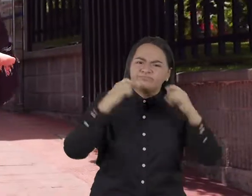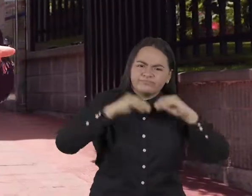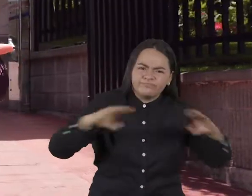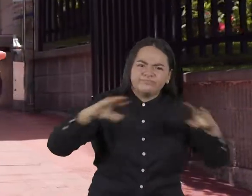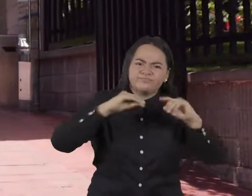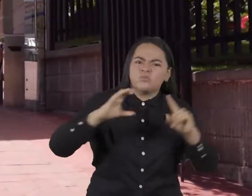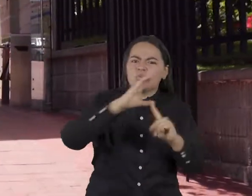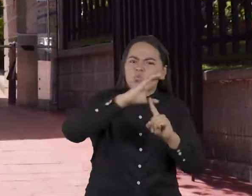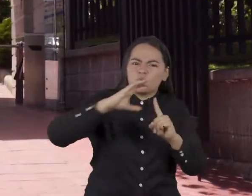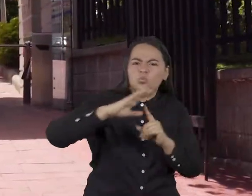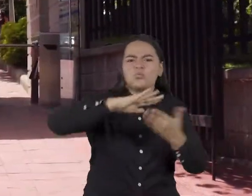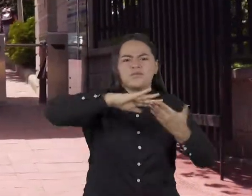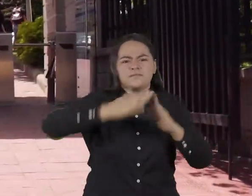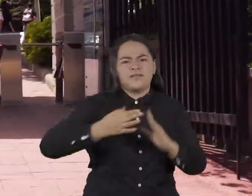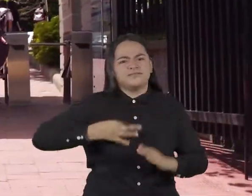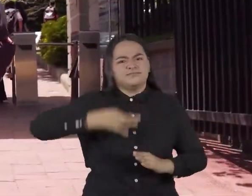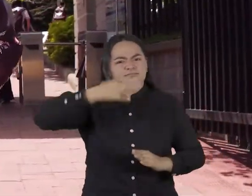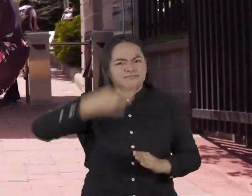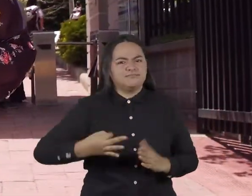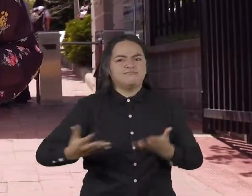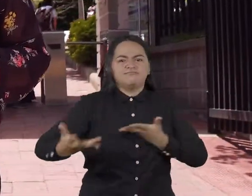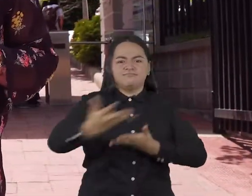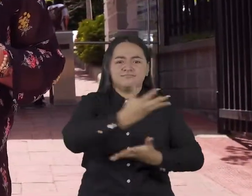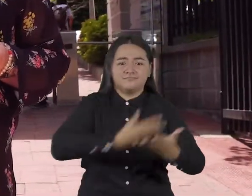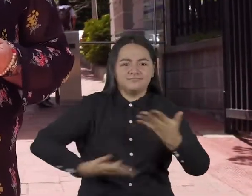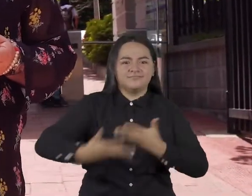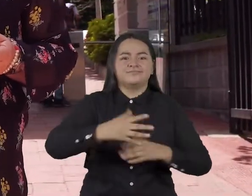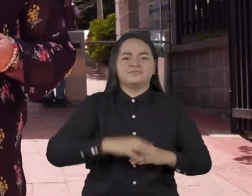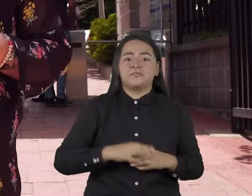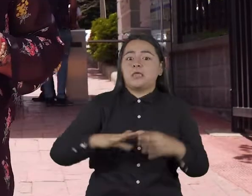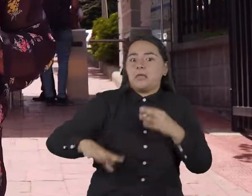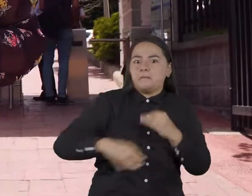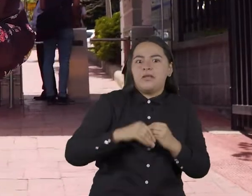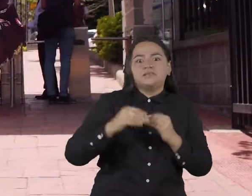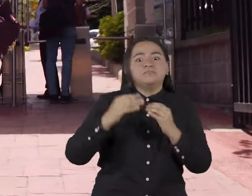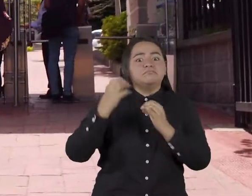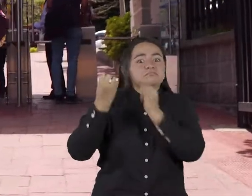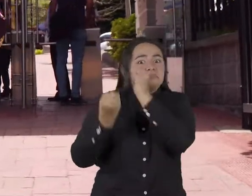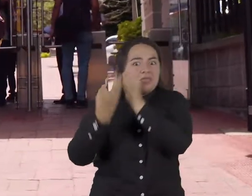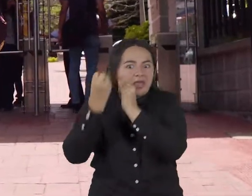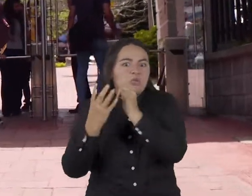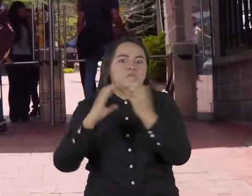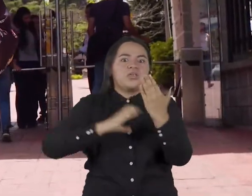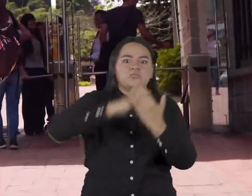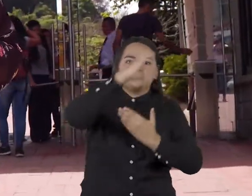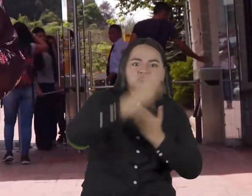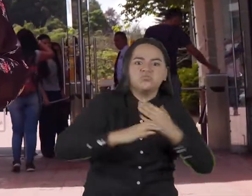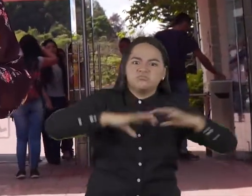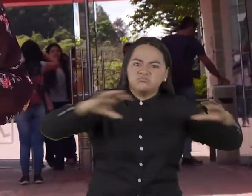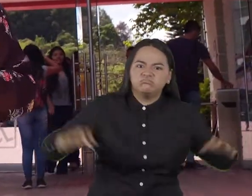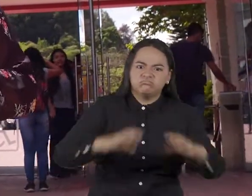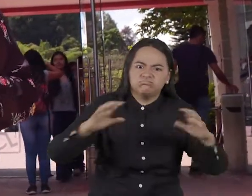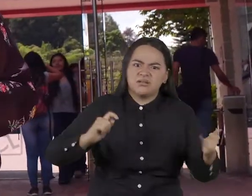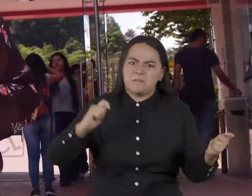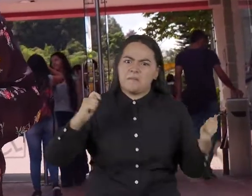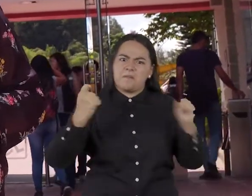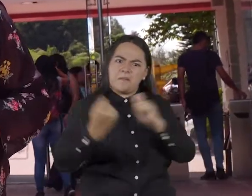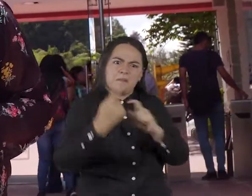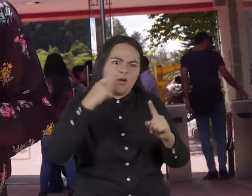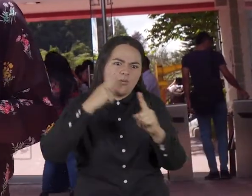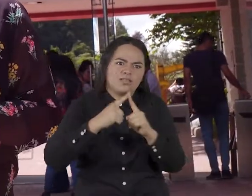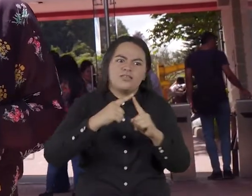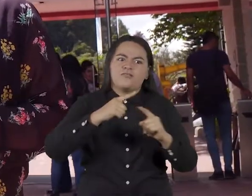ética y la convivencia. Innovamos desde las prácticas curriculares y pedagógicas para fortalecer la presencia de la